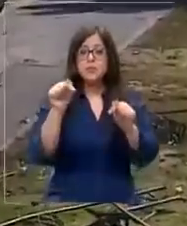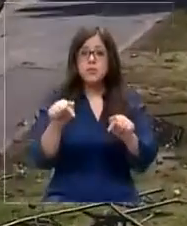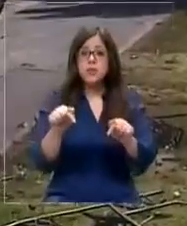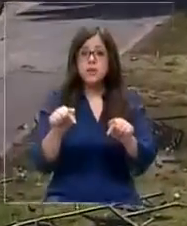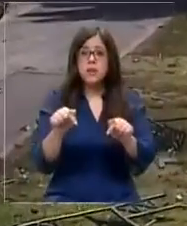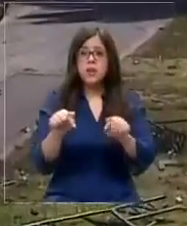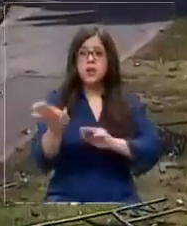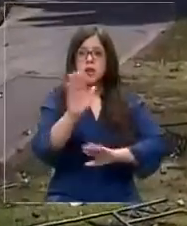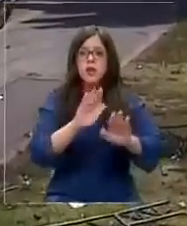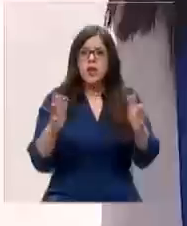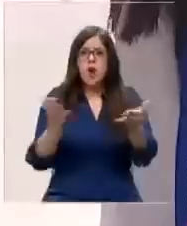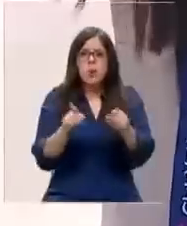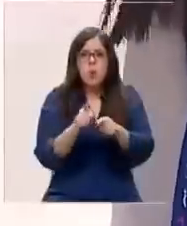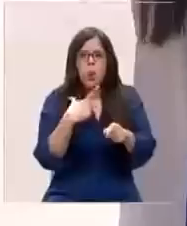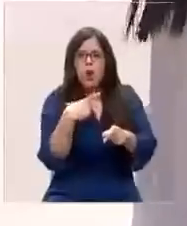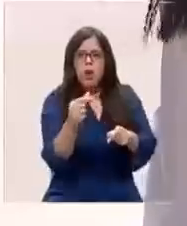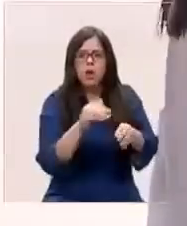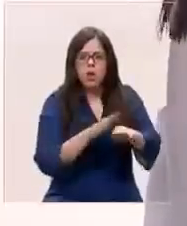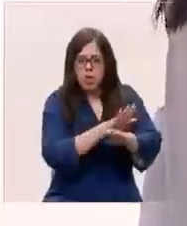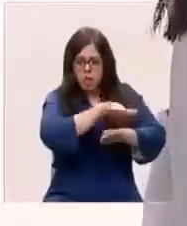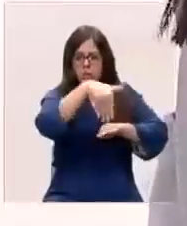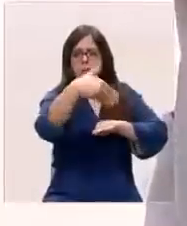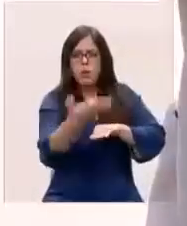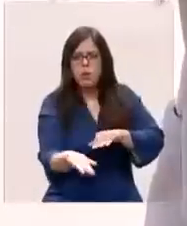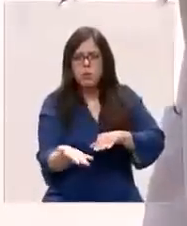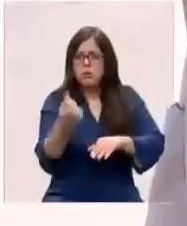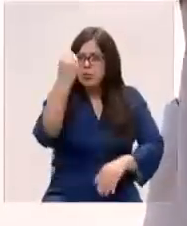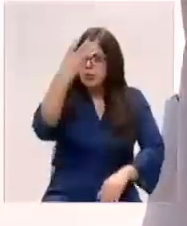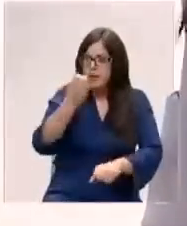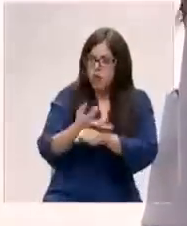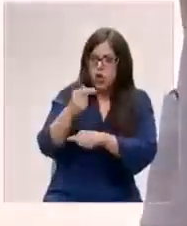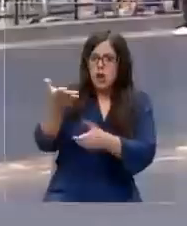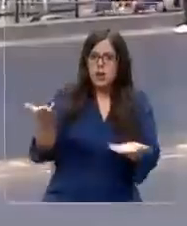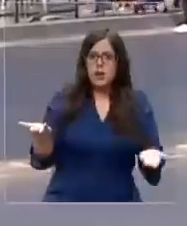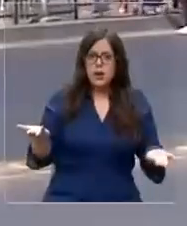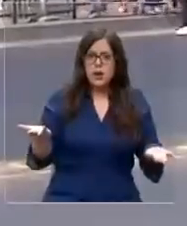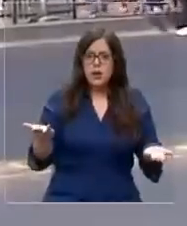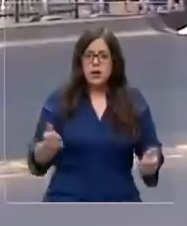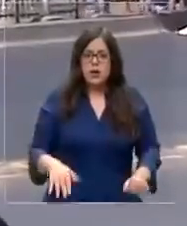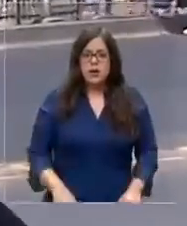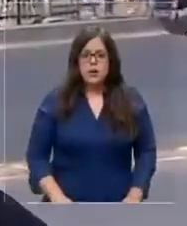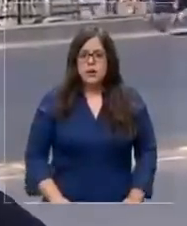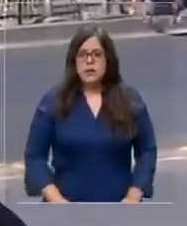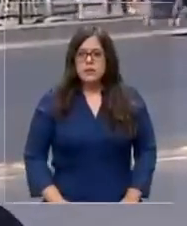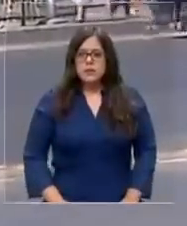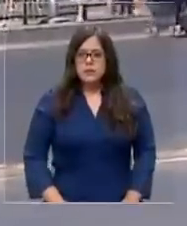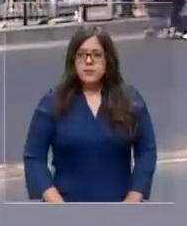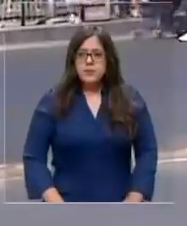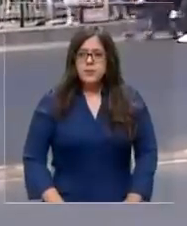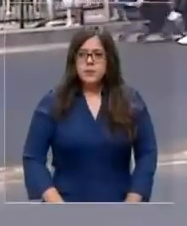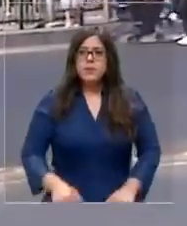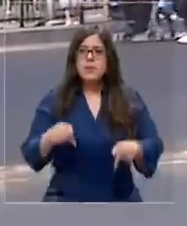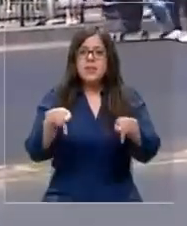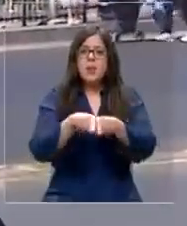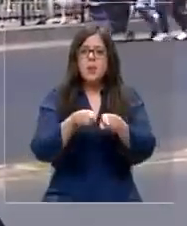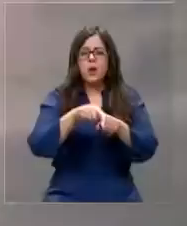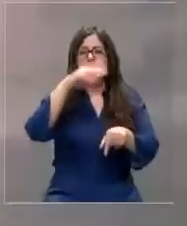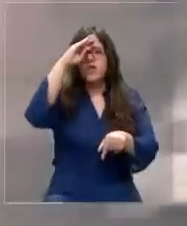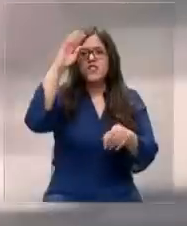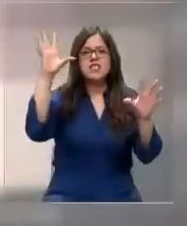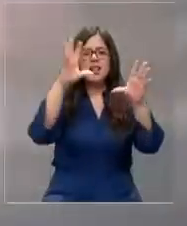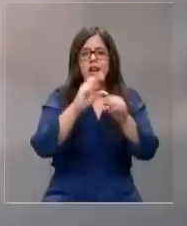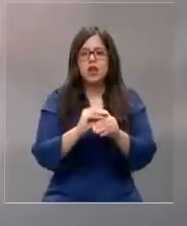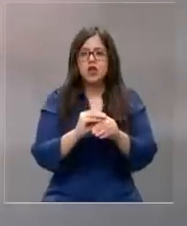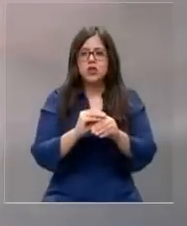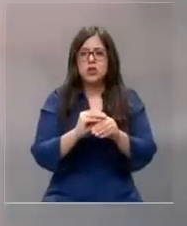de cómo agarrar esa velocidad, teniendo un semáforo de cruce aquí y uno se pare. Encuentro que igual es con abuso de confianza igual en la noche,